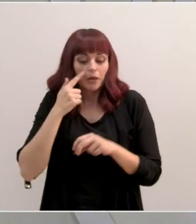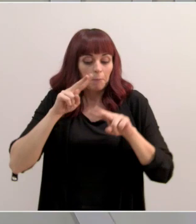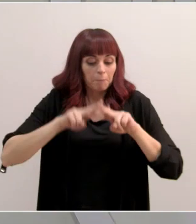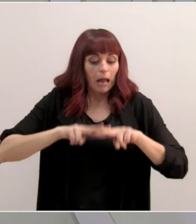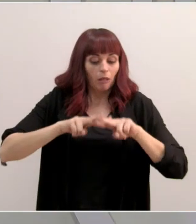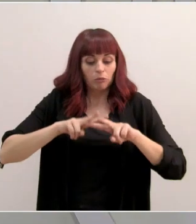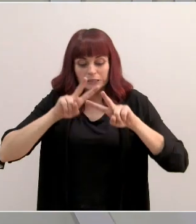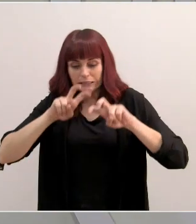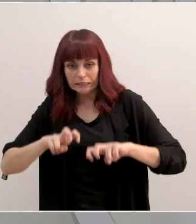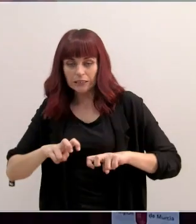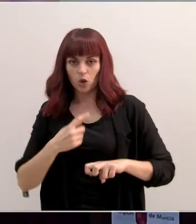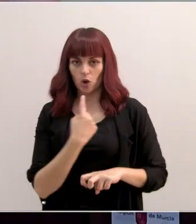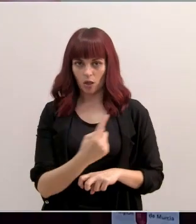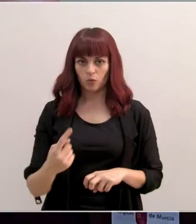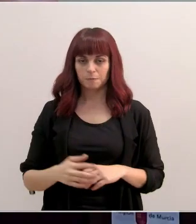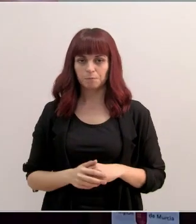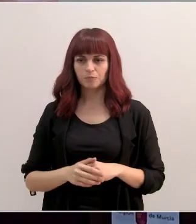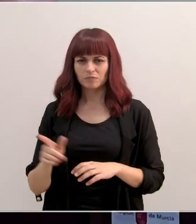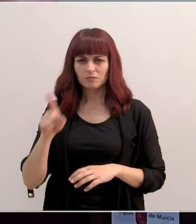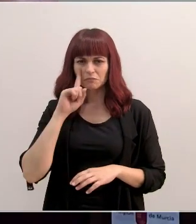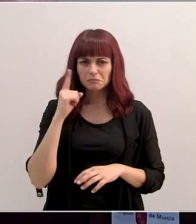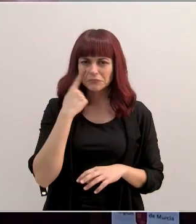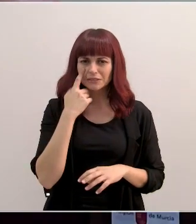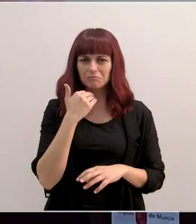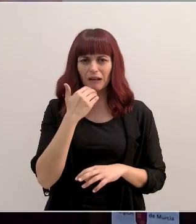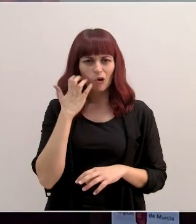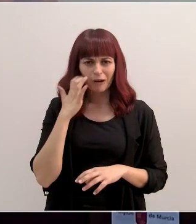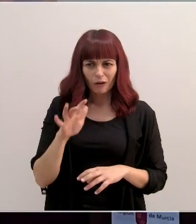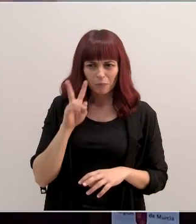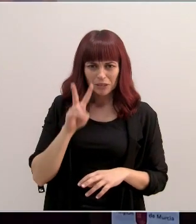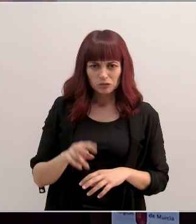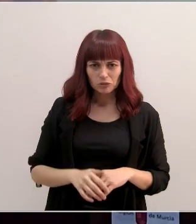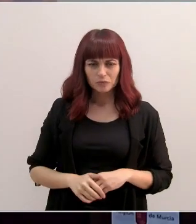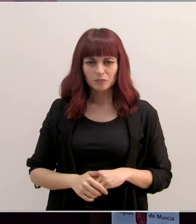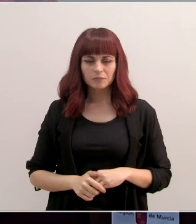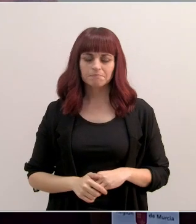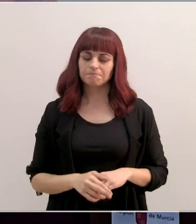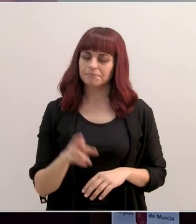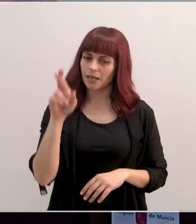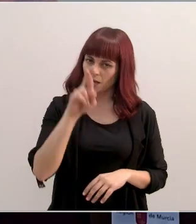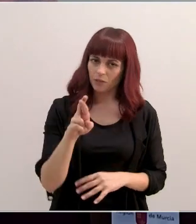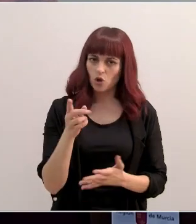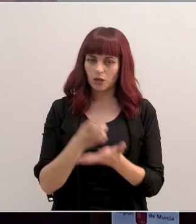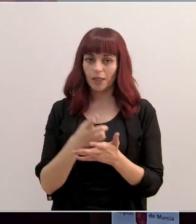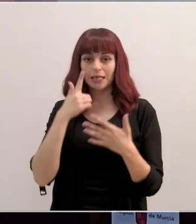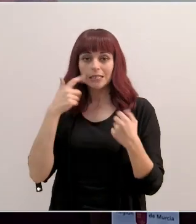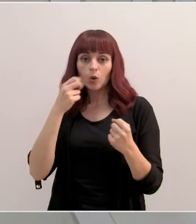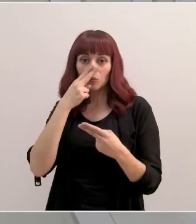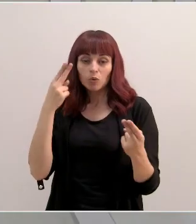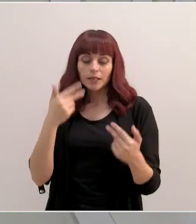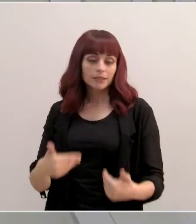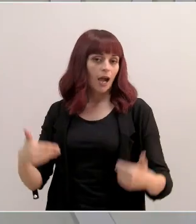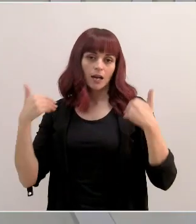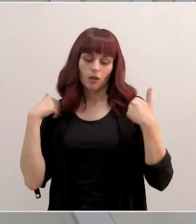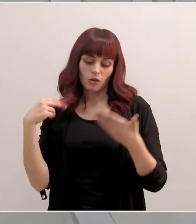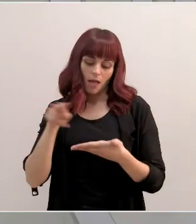analizando cada caso. ¿Han llegado a detectar alguna irregularidad? Vuelvo a repetirle que Salud Pública está en ello y que, por